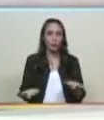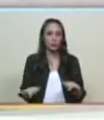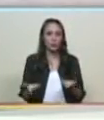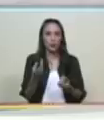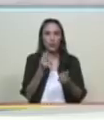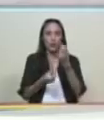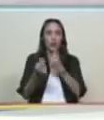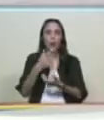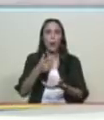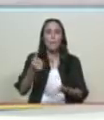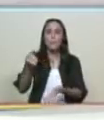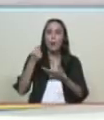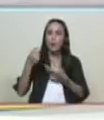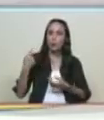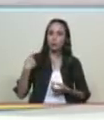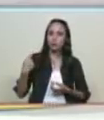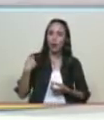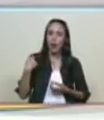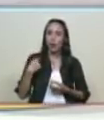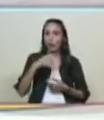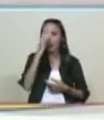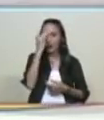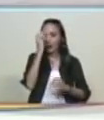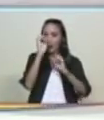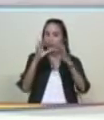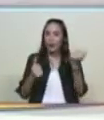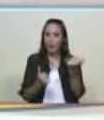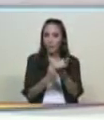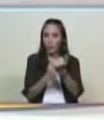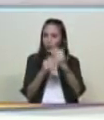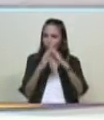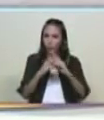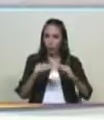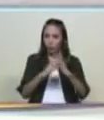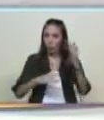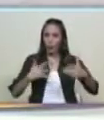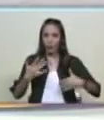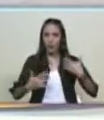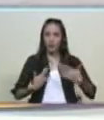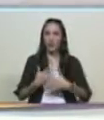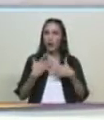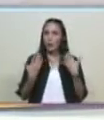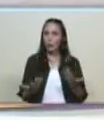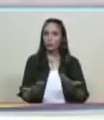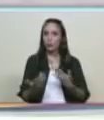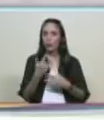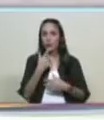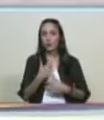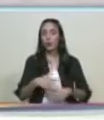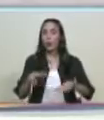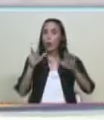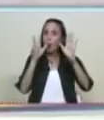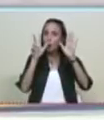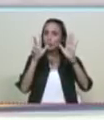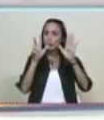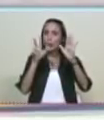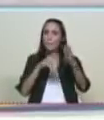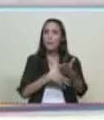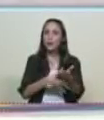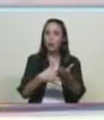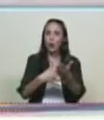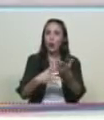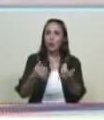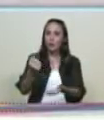del bono de carnaval de apoyo al pueblo para su felicidad he dicho 8 millones de bonos ¿verdad?